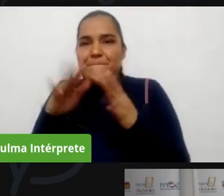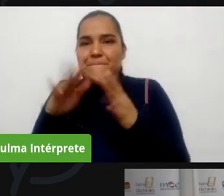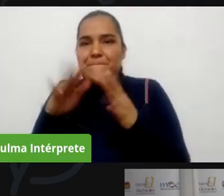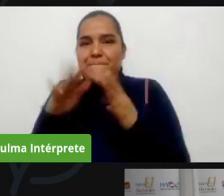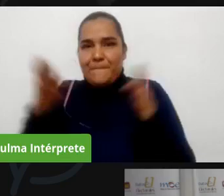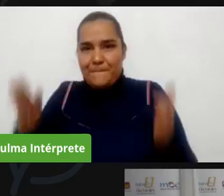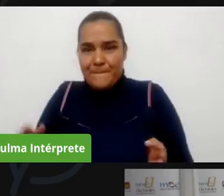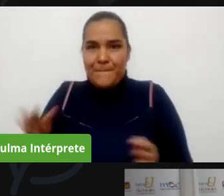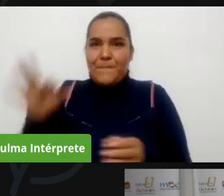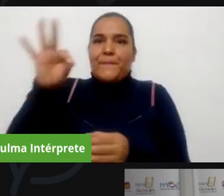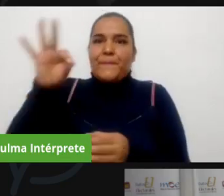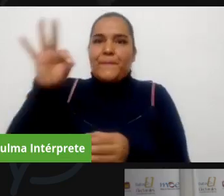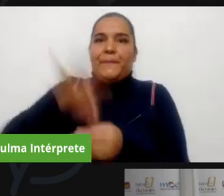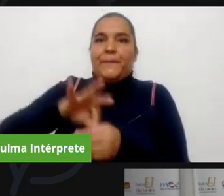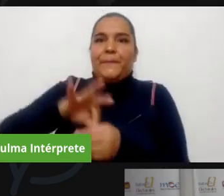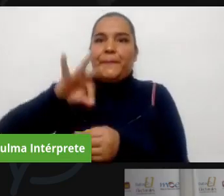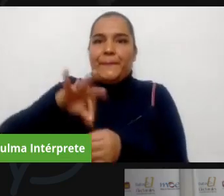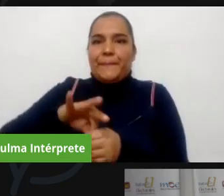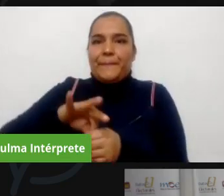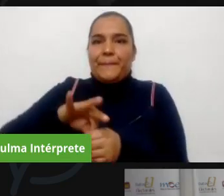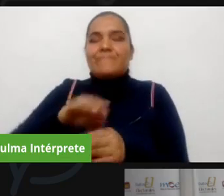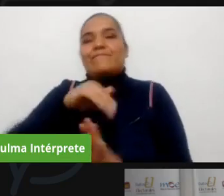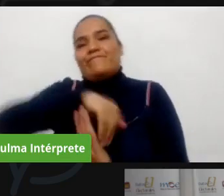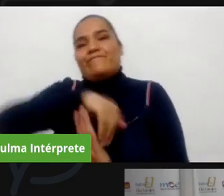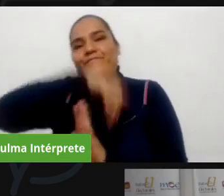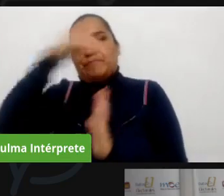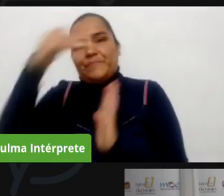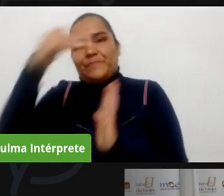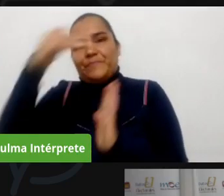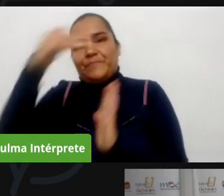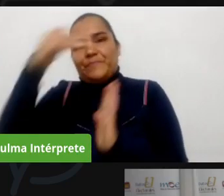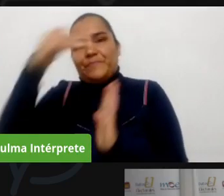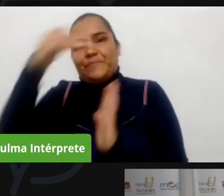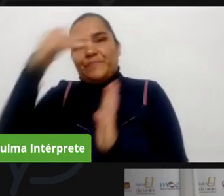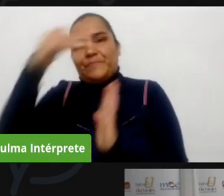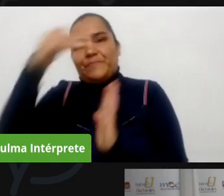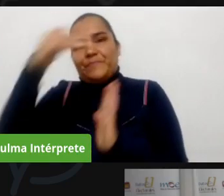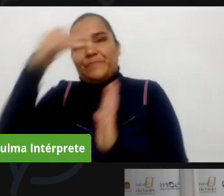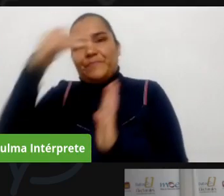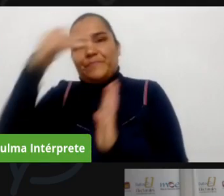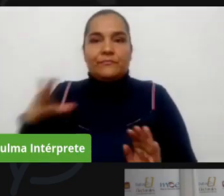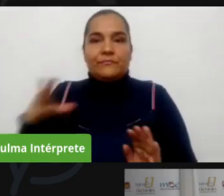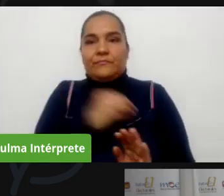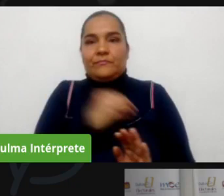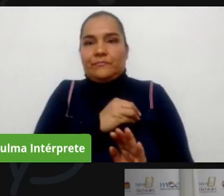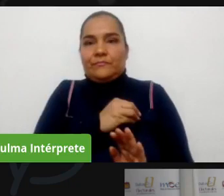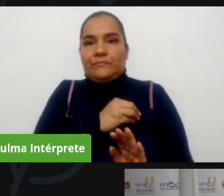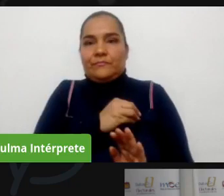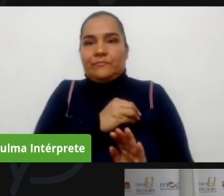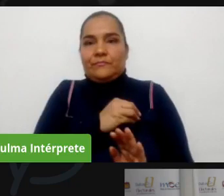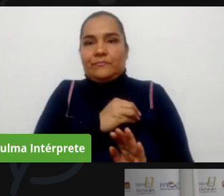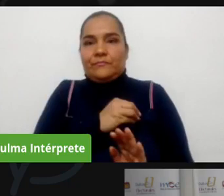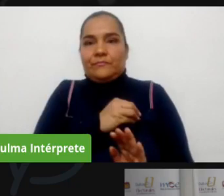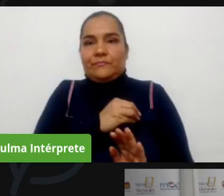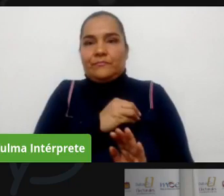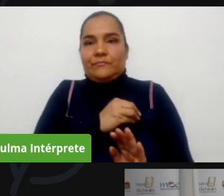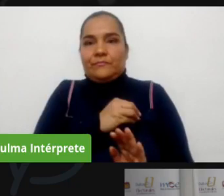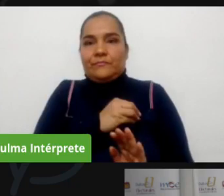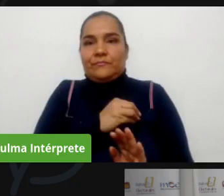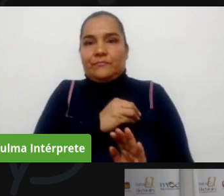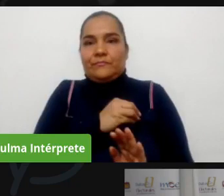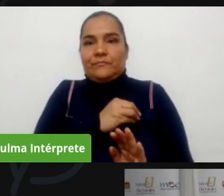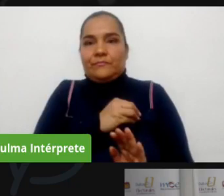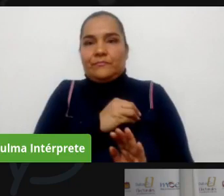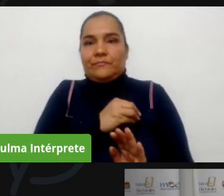sobre anomalías sobre irregularidades sobre delitos electorales entonces a veces la primera pregunta que se hace es